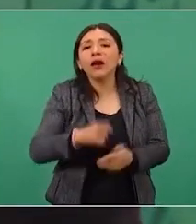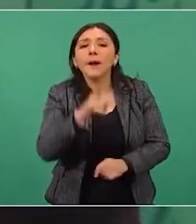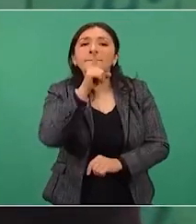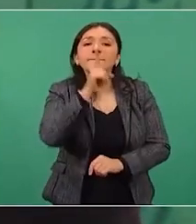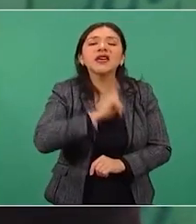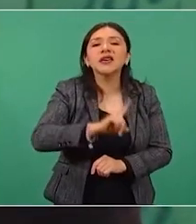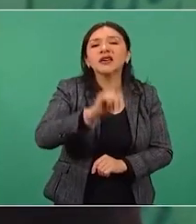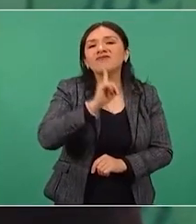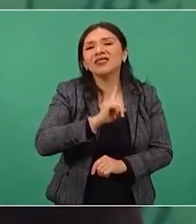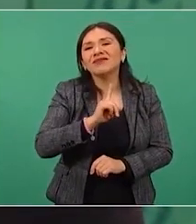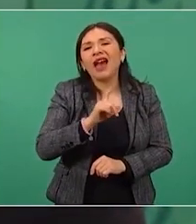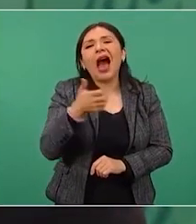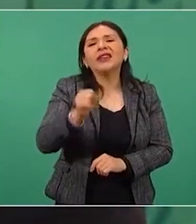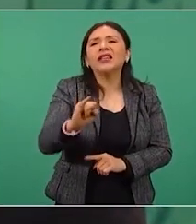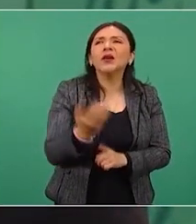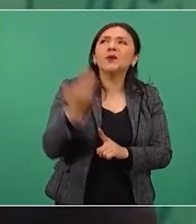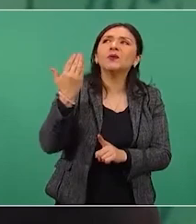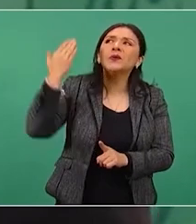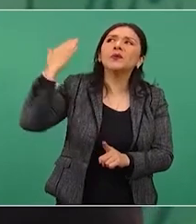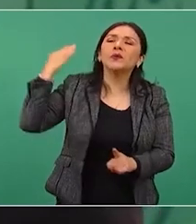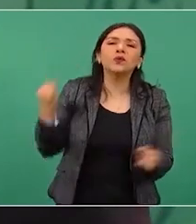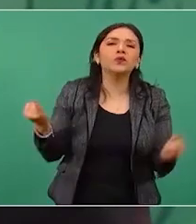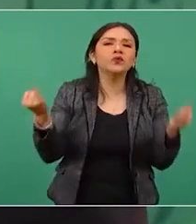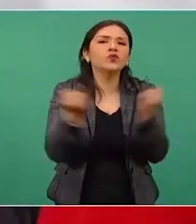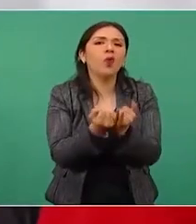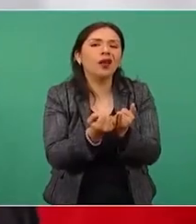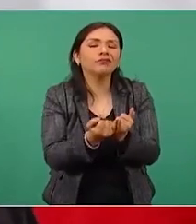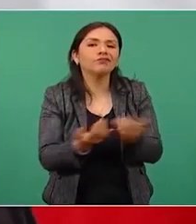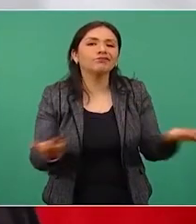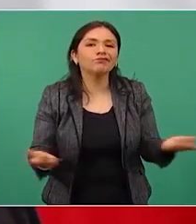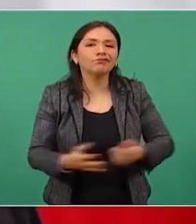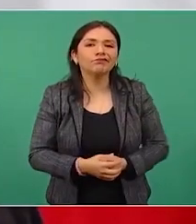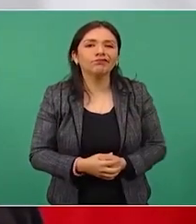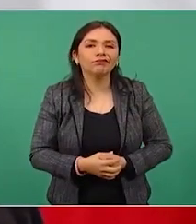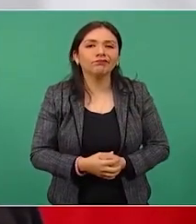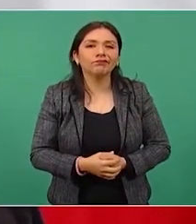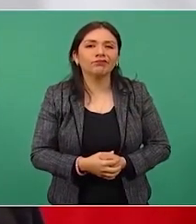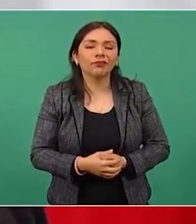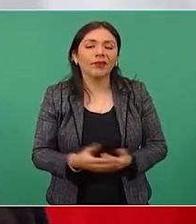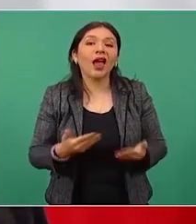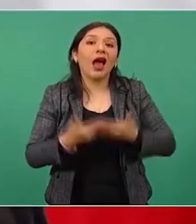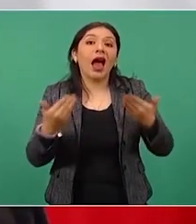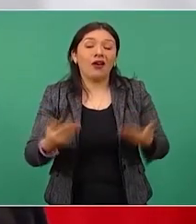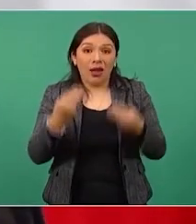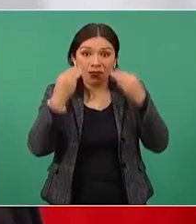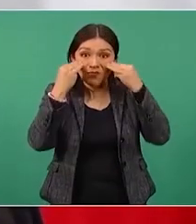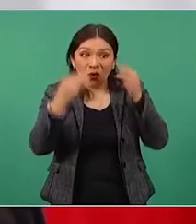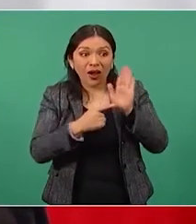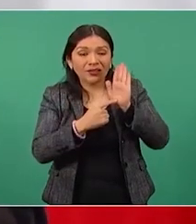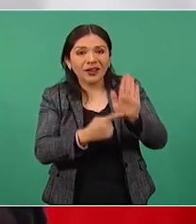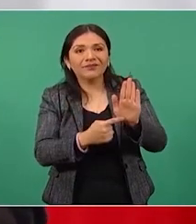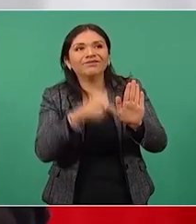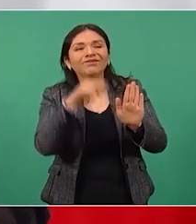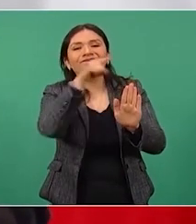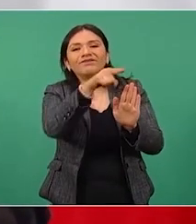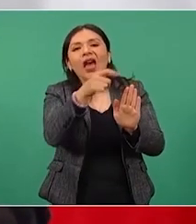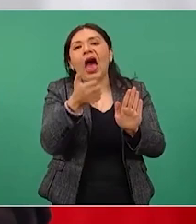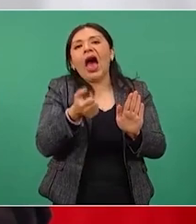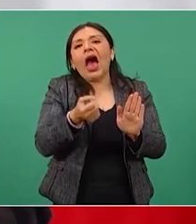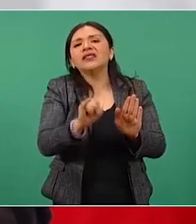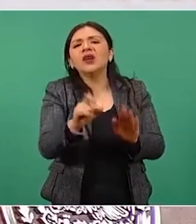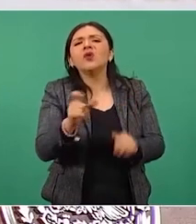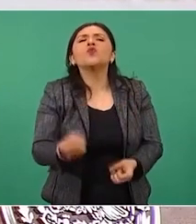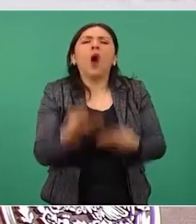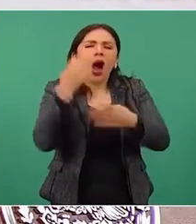y exhibe el papel que jugaron durante